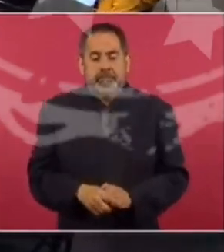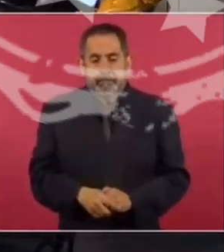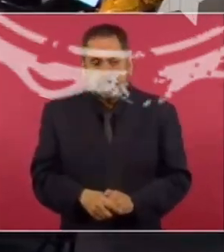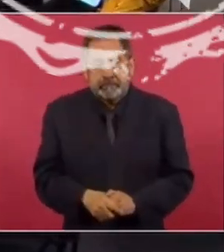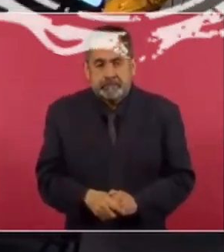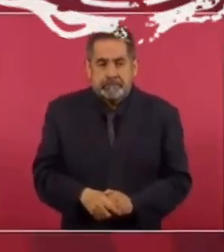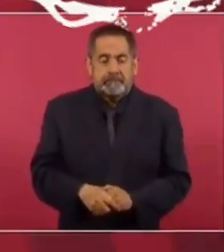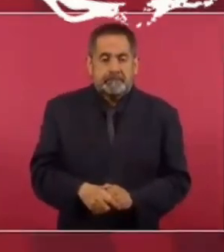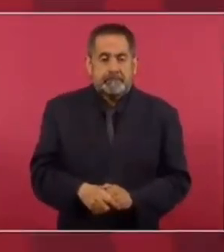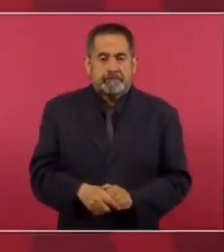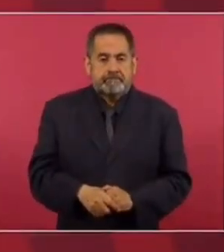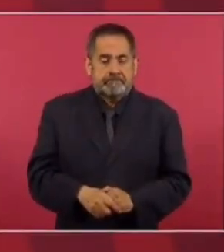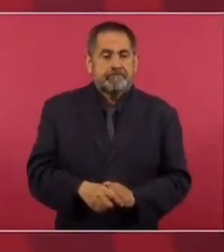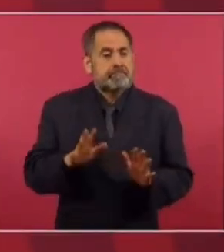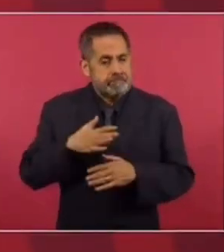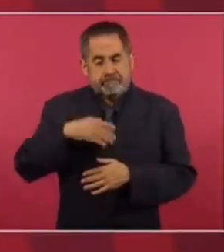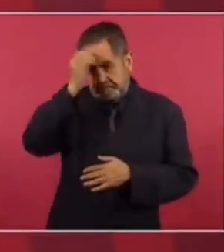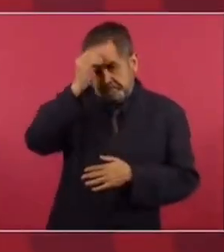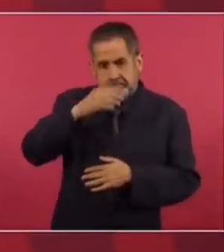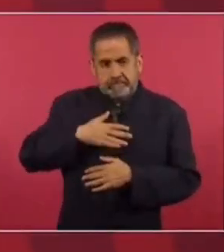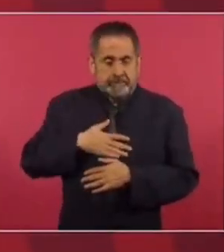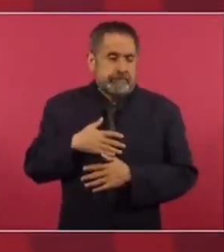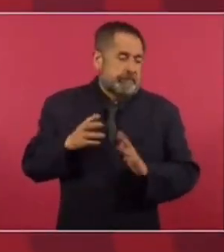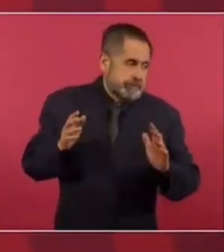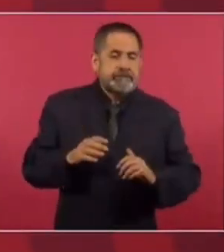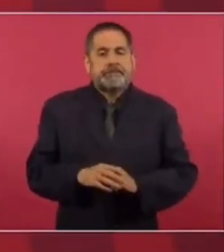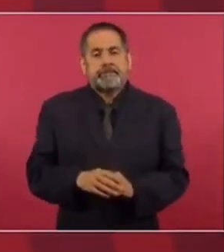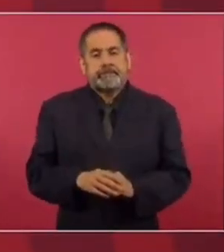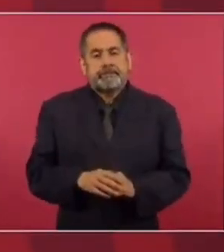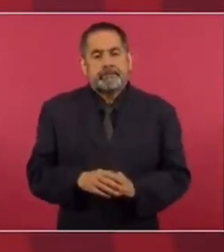Mi opinión es que en las redes,